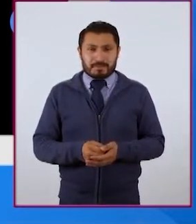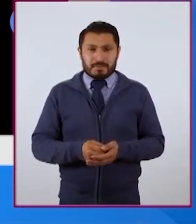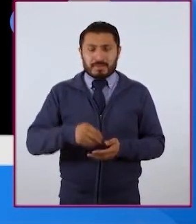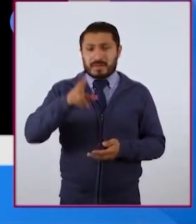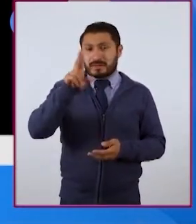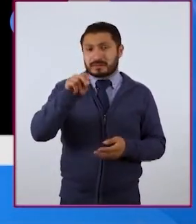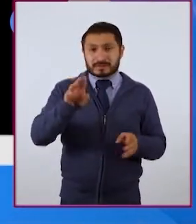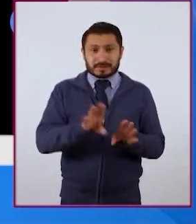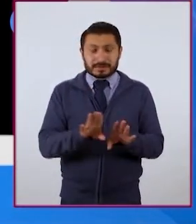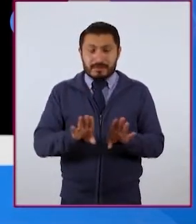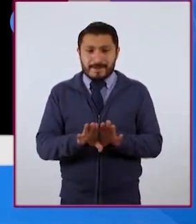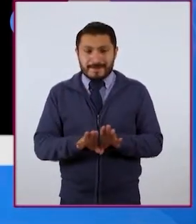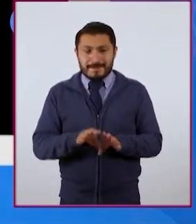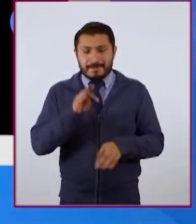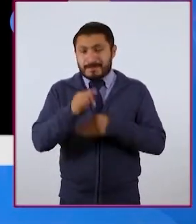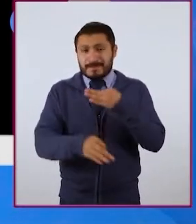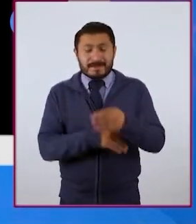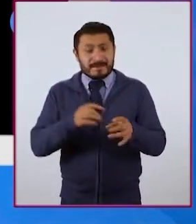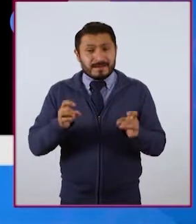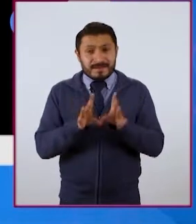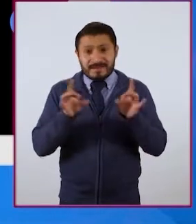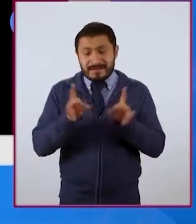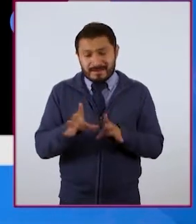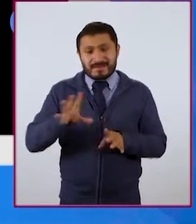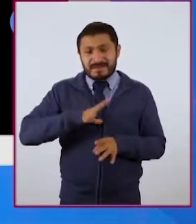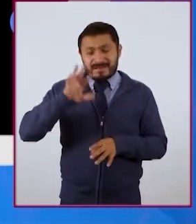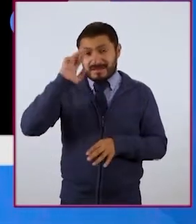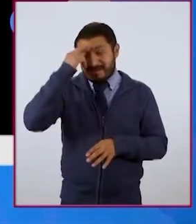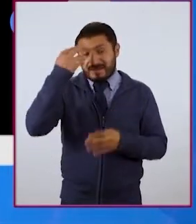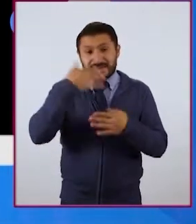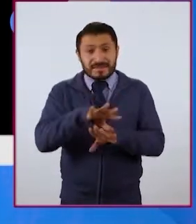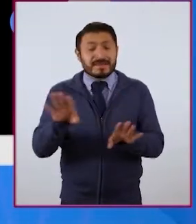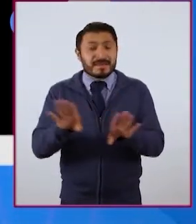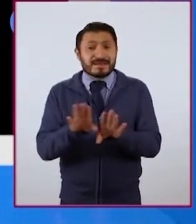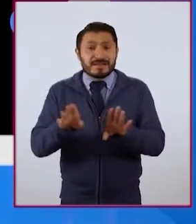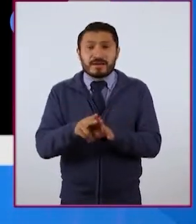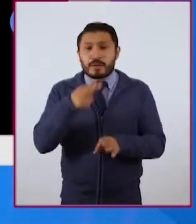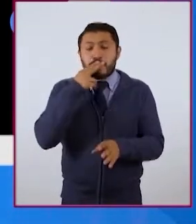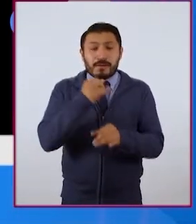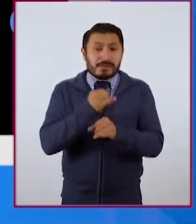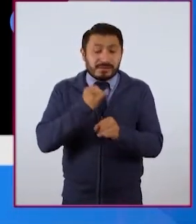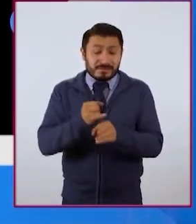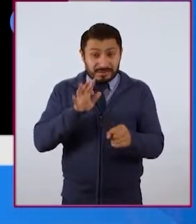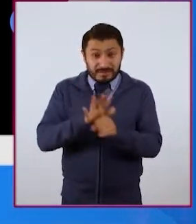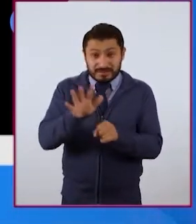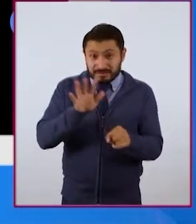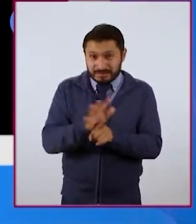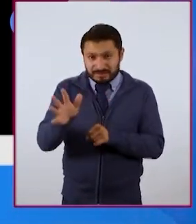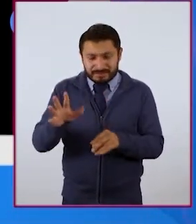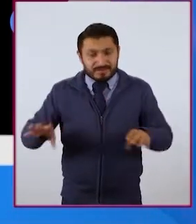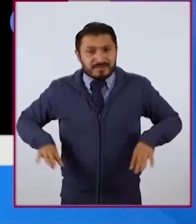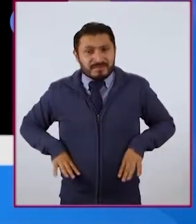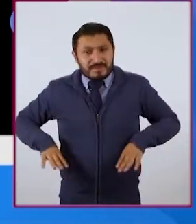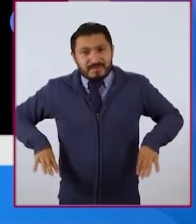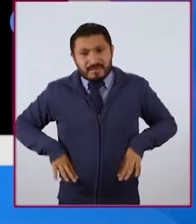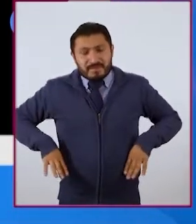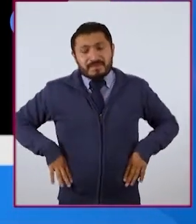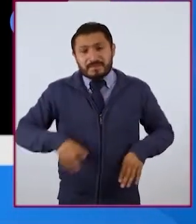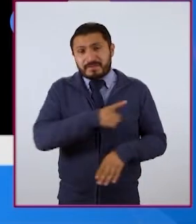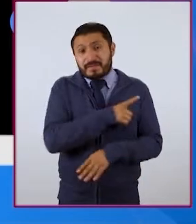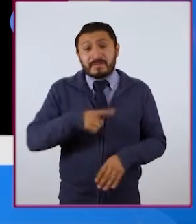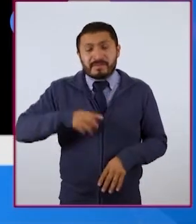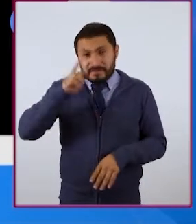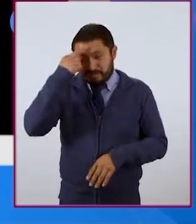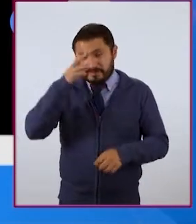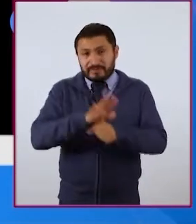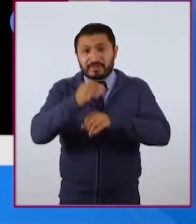imagen o no amplía todas las perspectivas que hay que tener en cuenta sobre cómo es usar internet y qué características debo tener en cuenta,